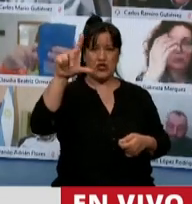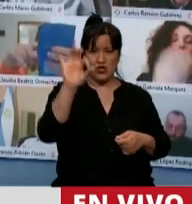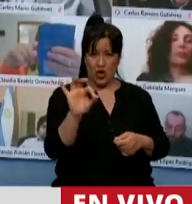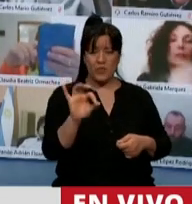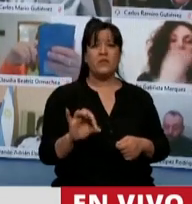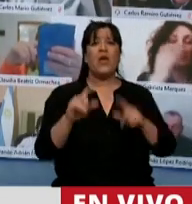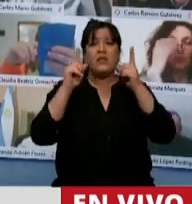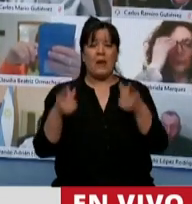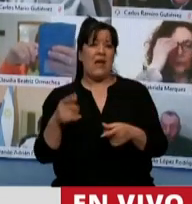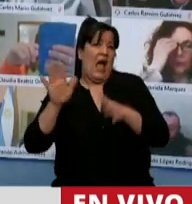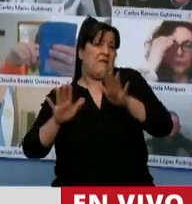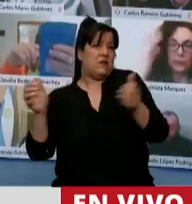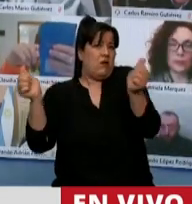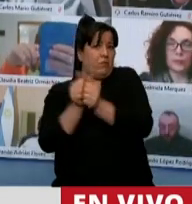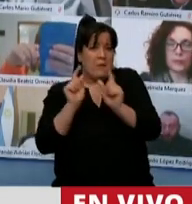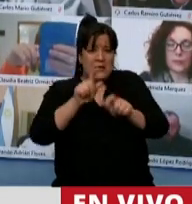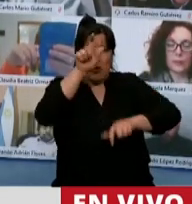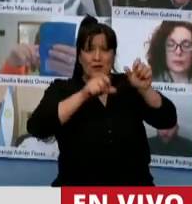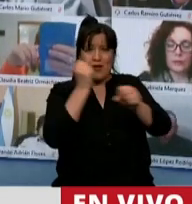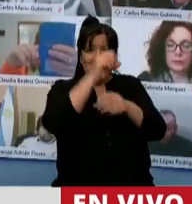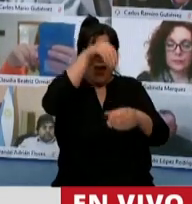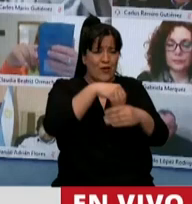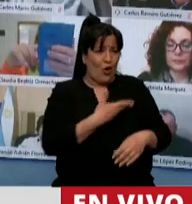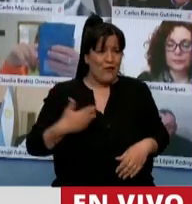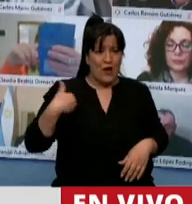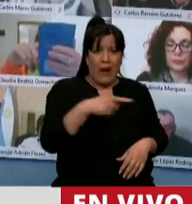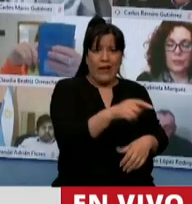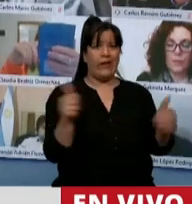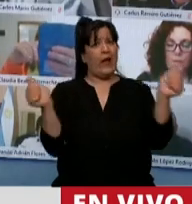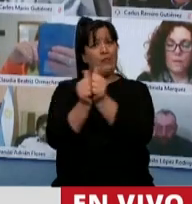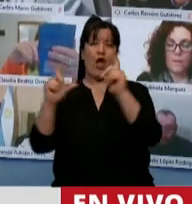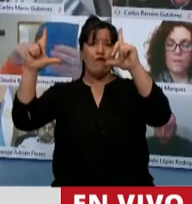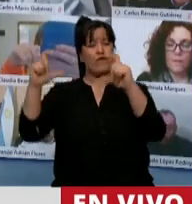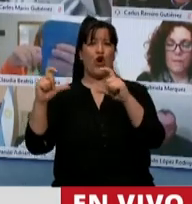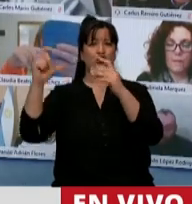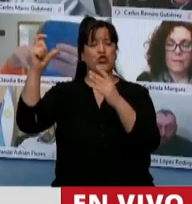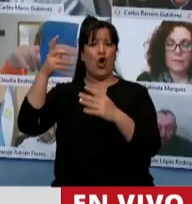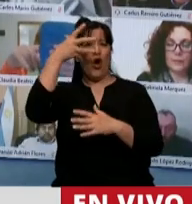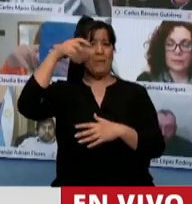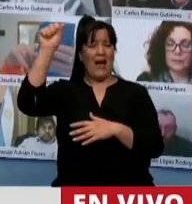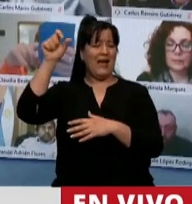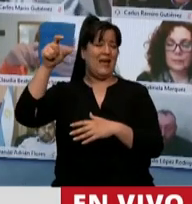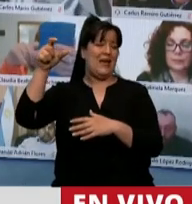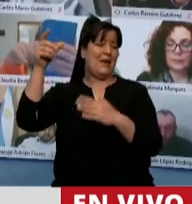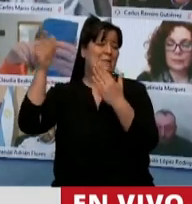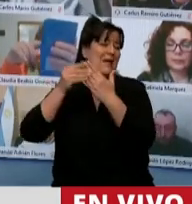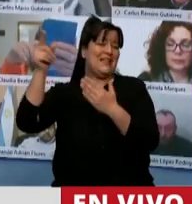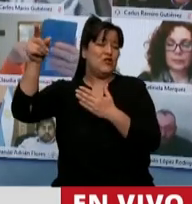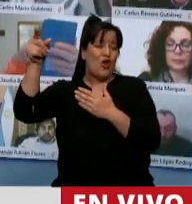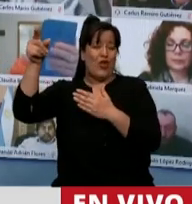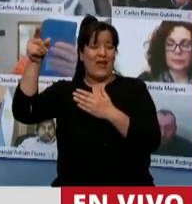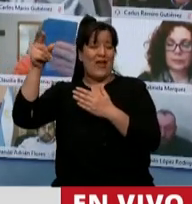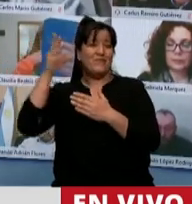que a veces saca fotos con nuestros propios funcionarios. Y eso nos duele, sobre todo aquellos que tenemos amigos